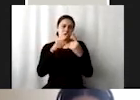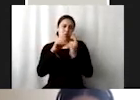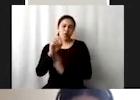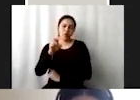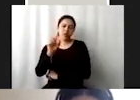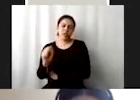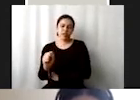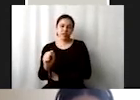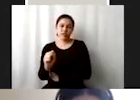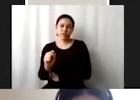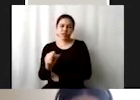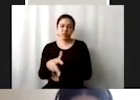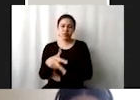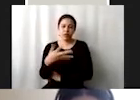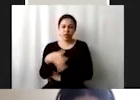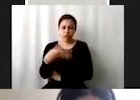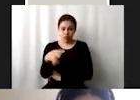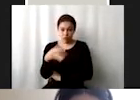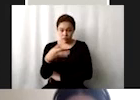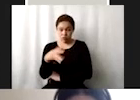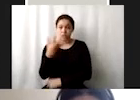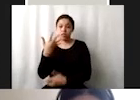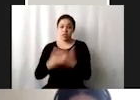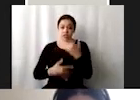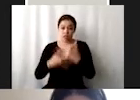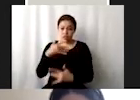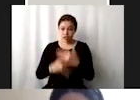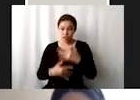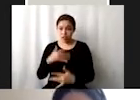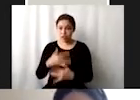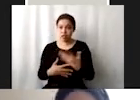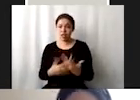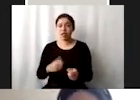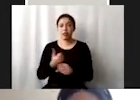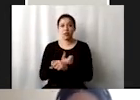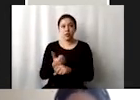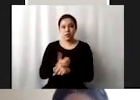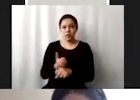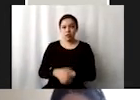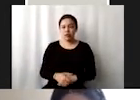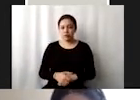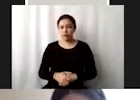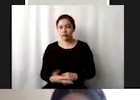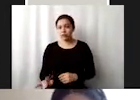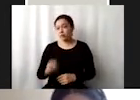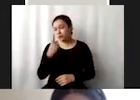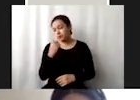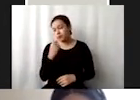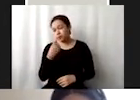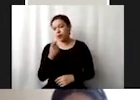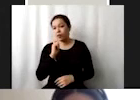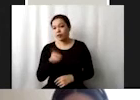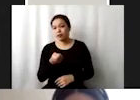como el 14 el 15 que están como entre en amarillo el rojo pues significa que no